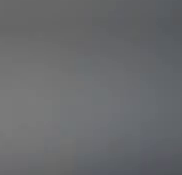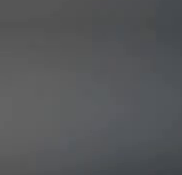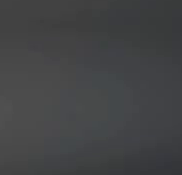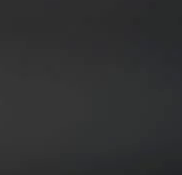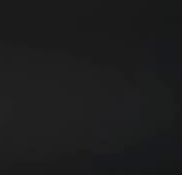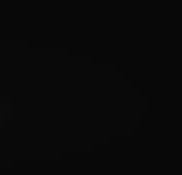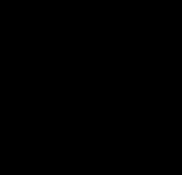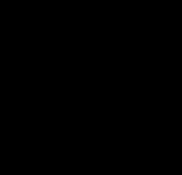Gracias.